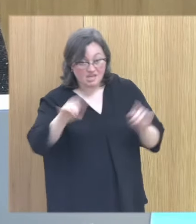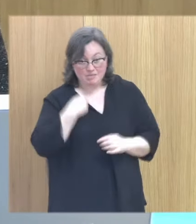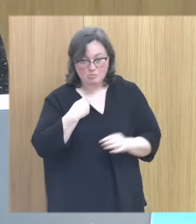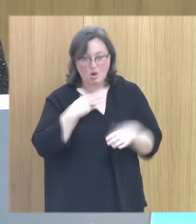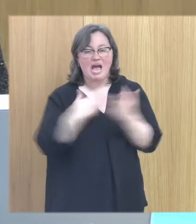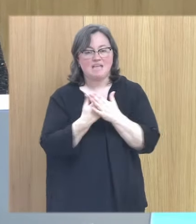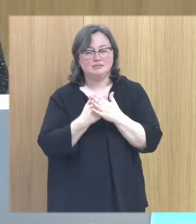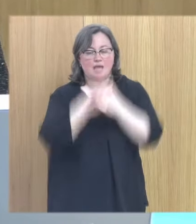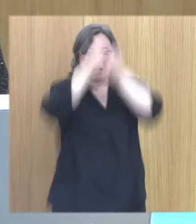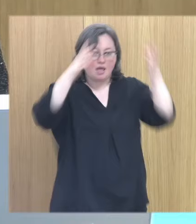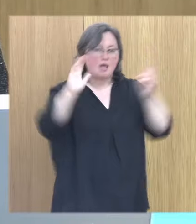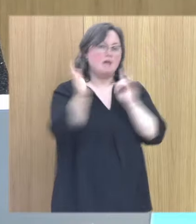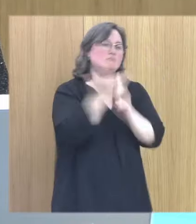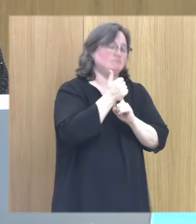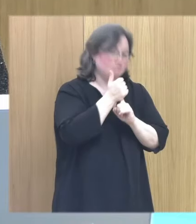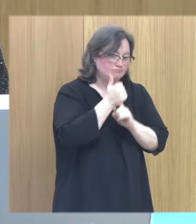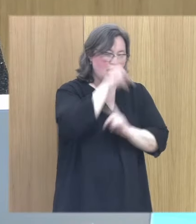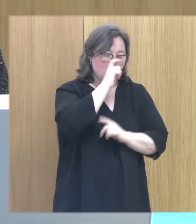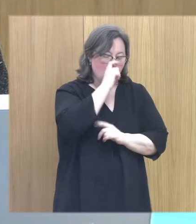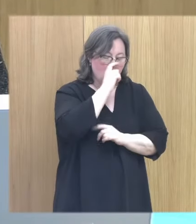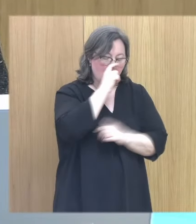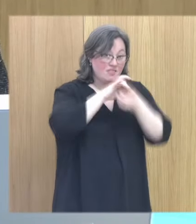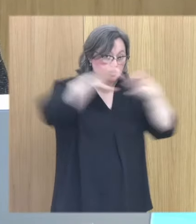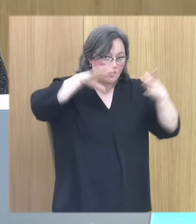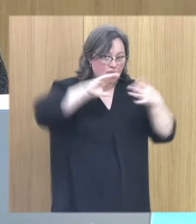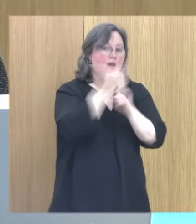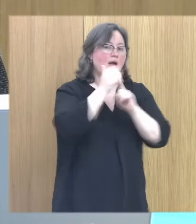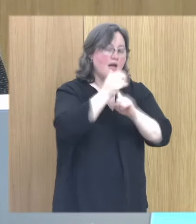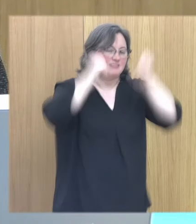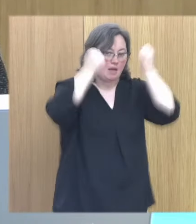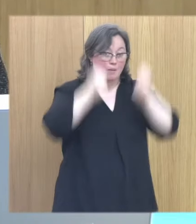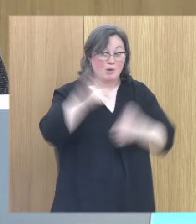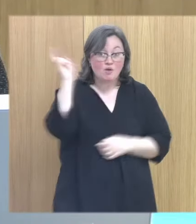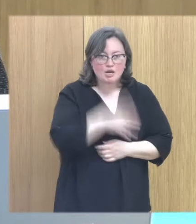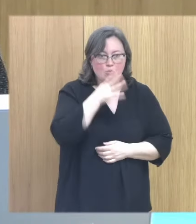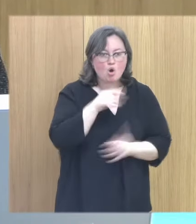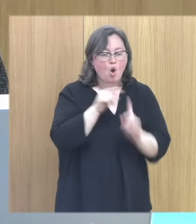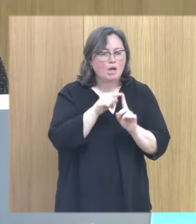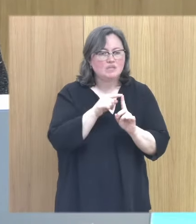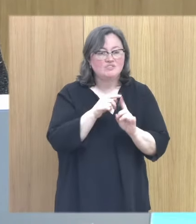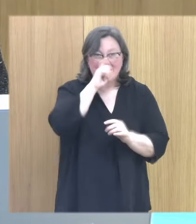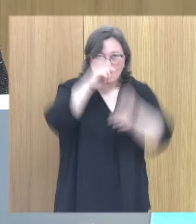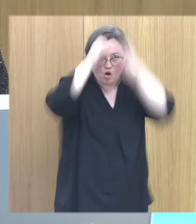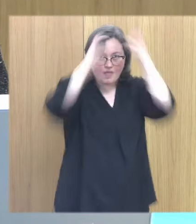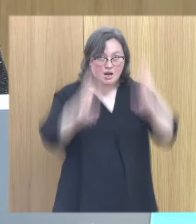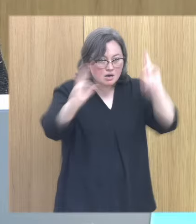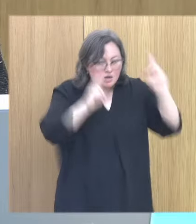llega a recuperar mucha mucha memoria disociada pero ya te digo que para mí la clave es que el objetivo no es recordar